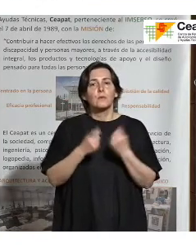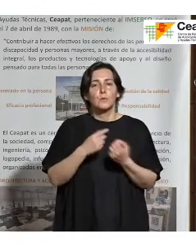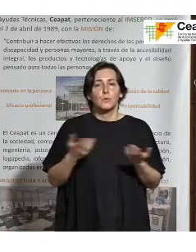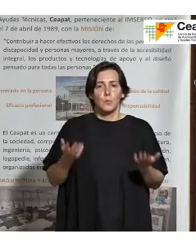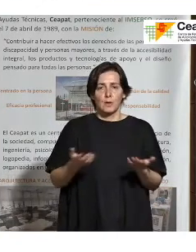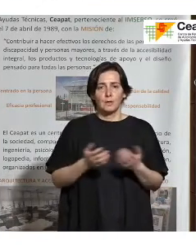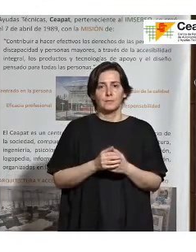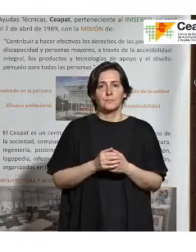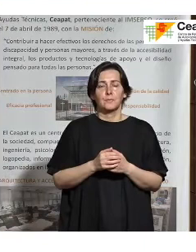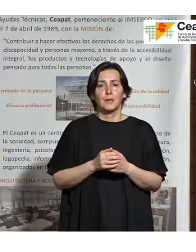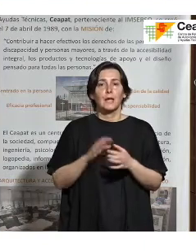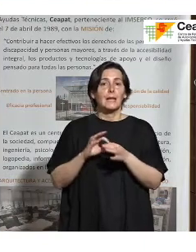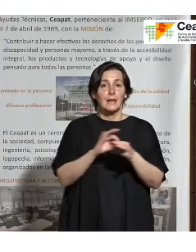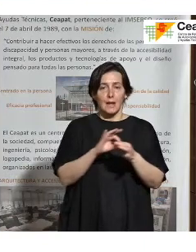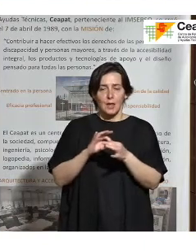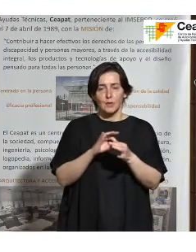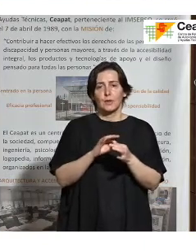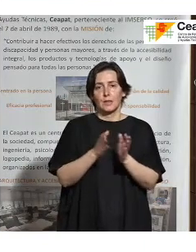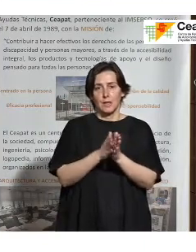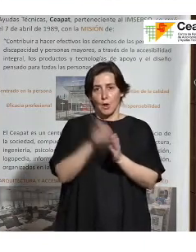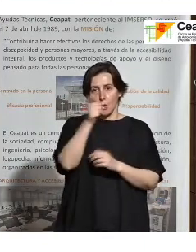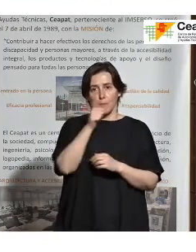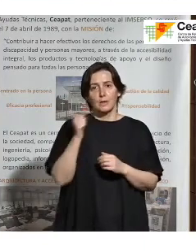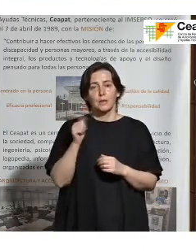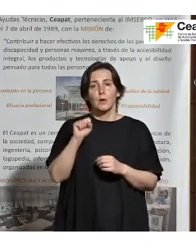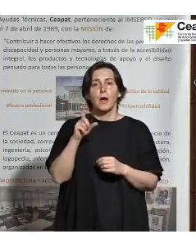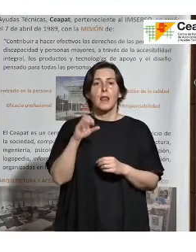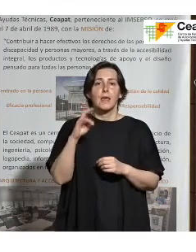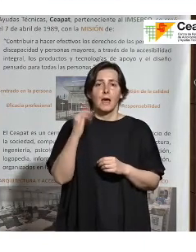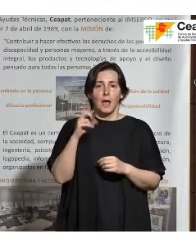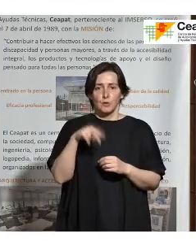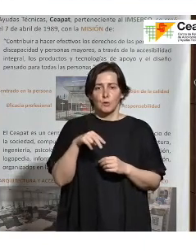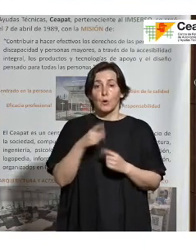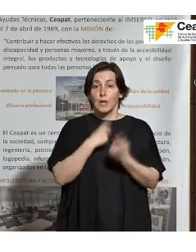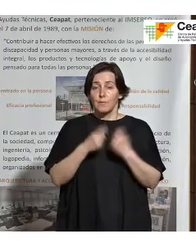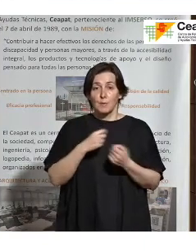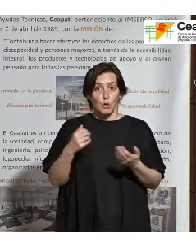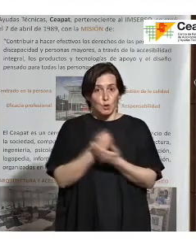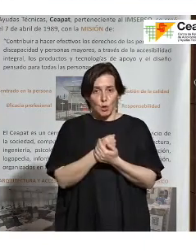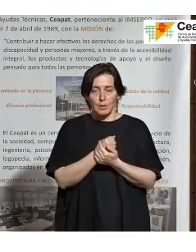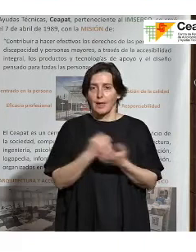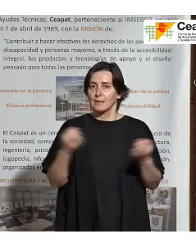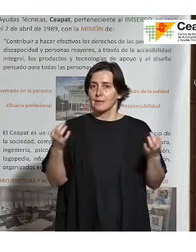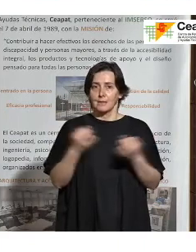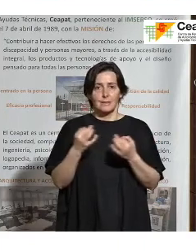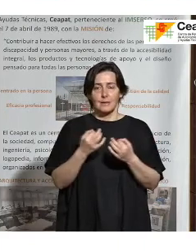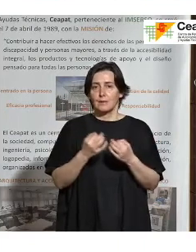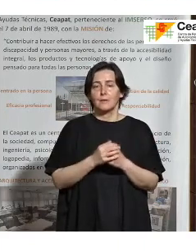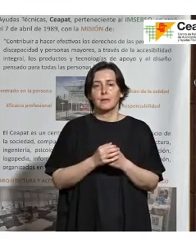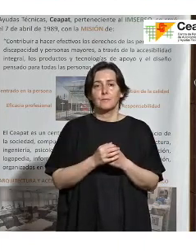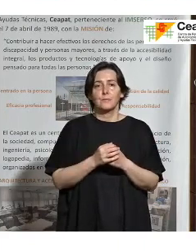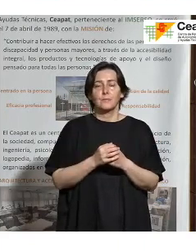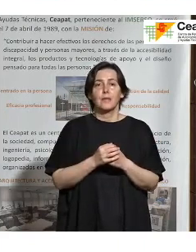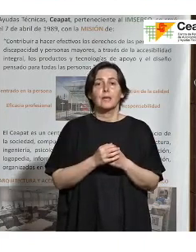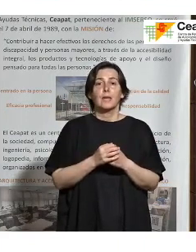un poco hilando con lo que comentaba nuestro compañero Alejandro. Toda esta información debe, y esto sí que es una obligación, estar en formato